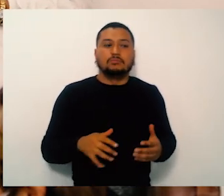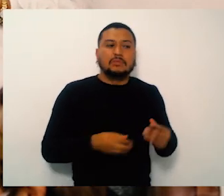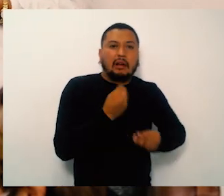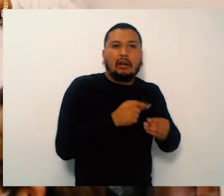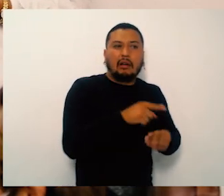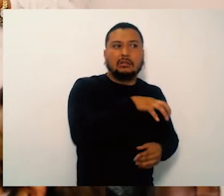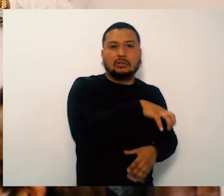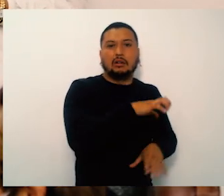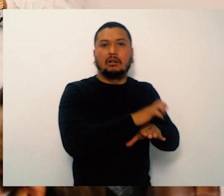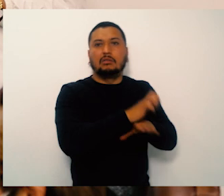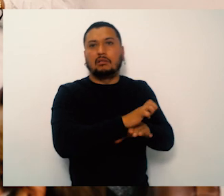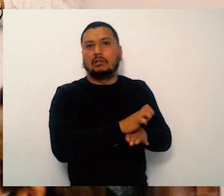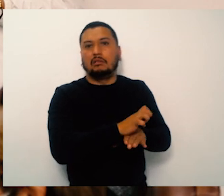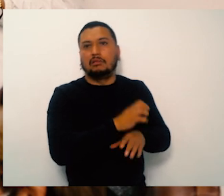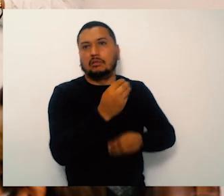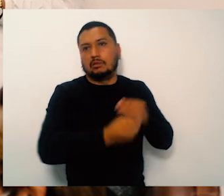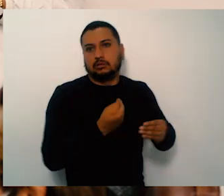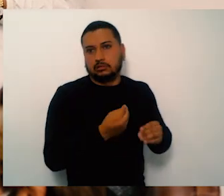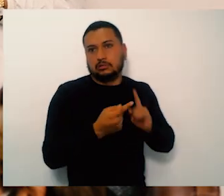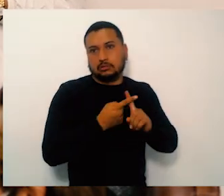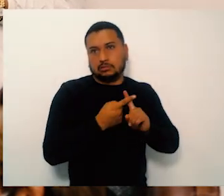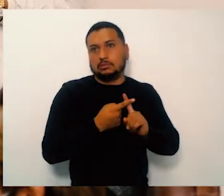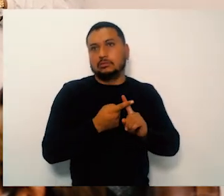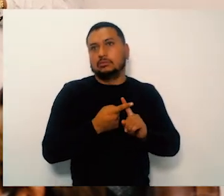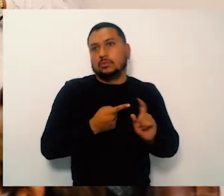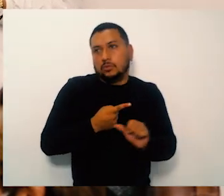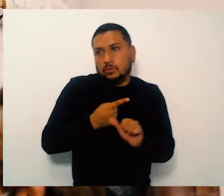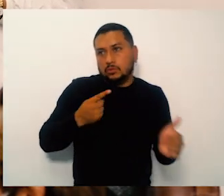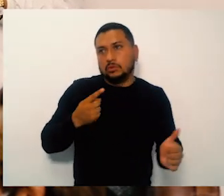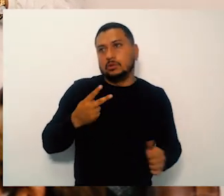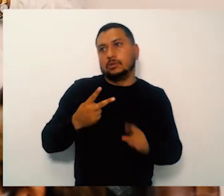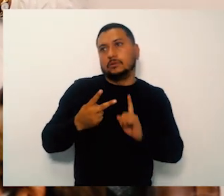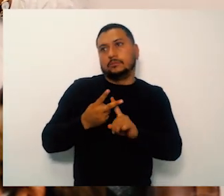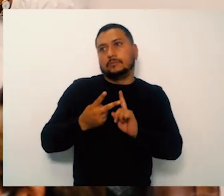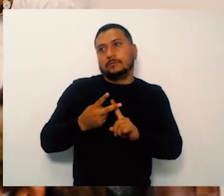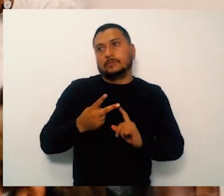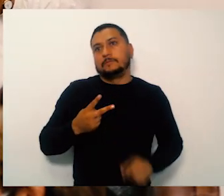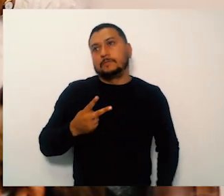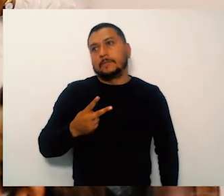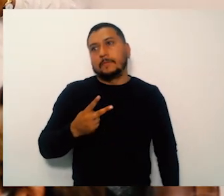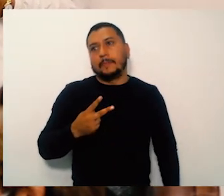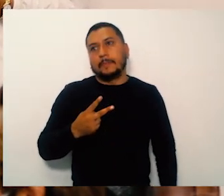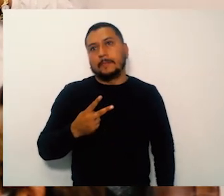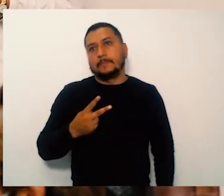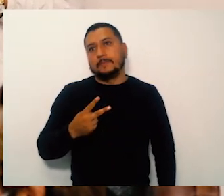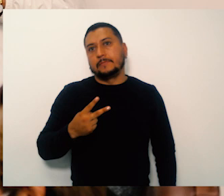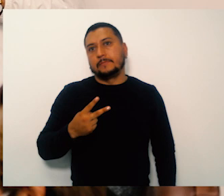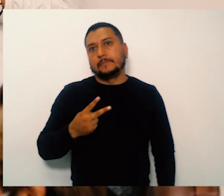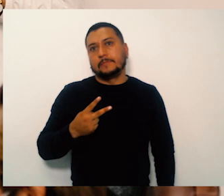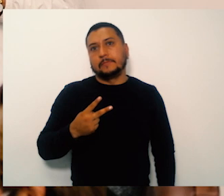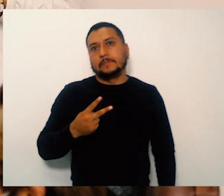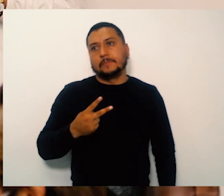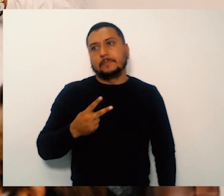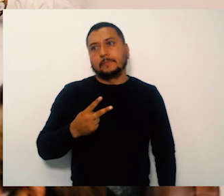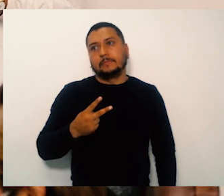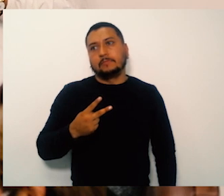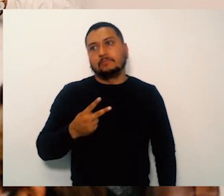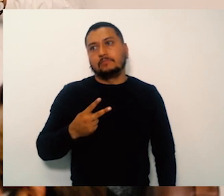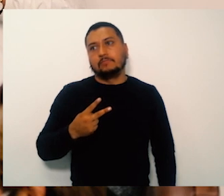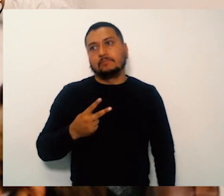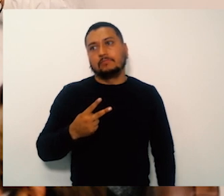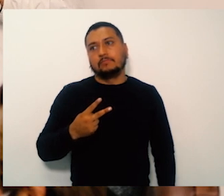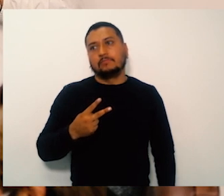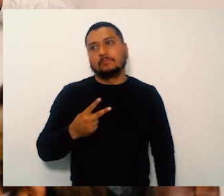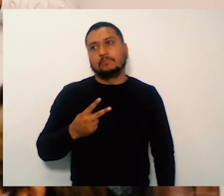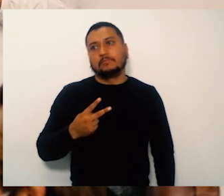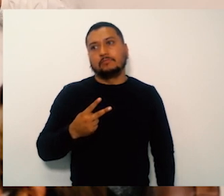subred cómo tiene proyectado realizar el mercadeo la venta de los servicios y ampliación de